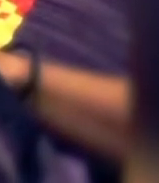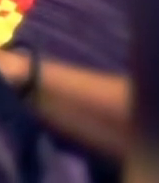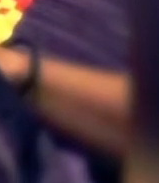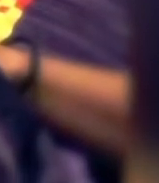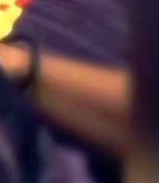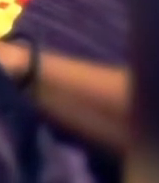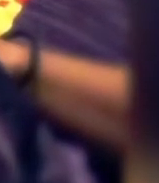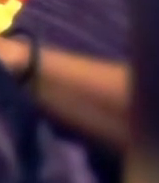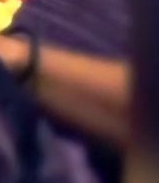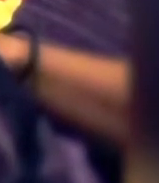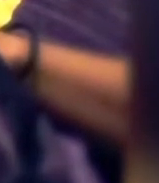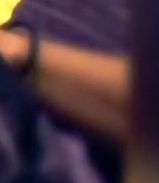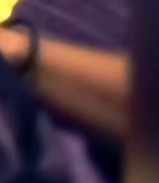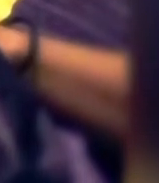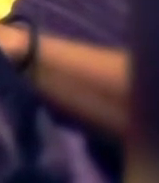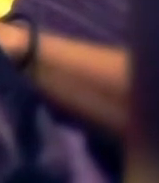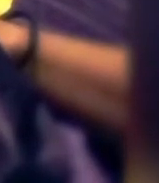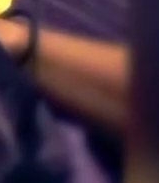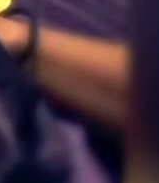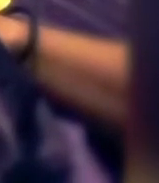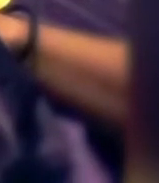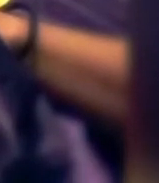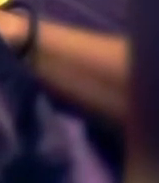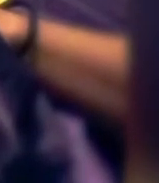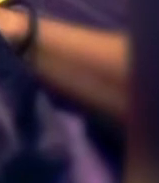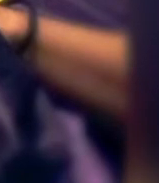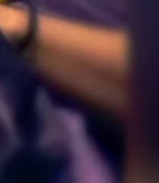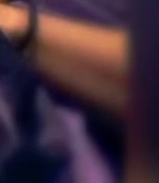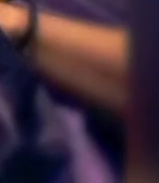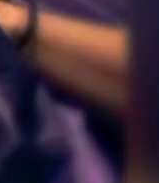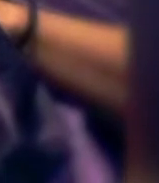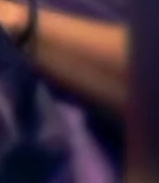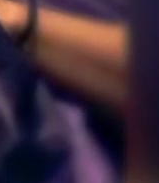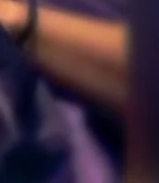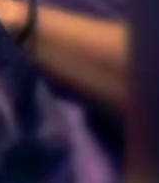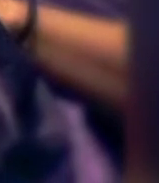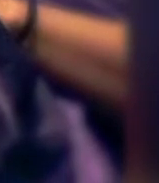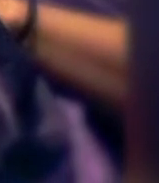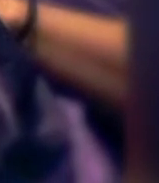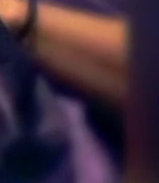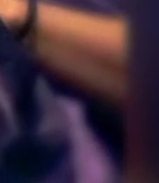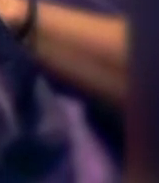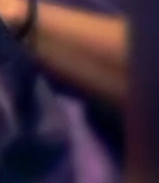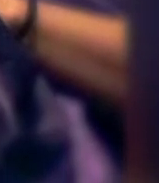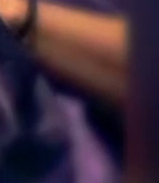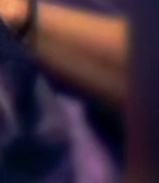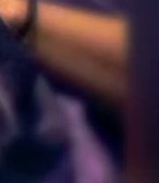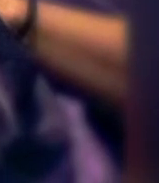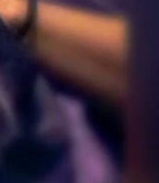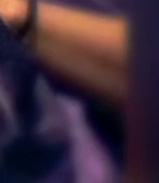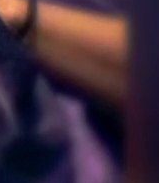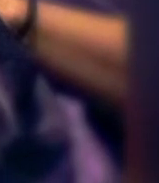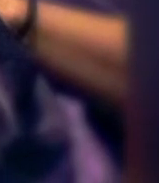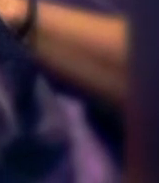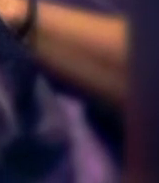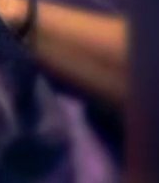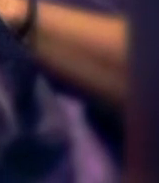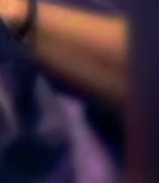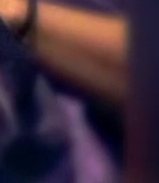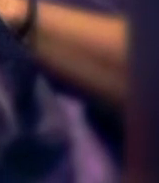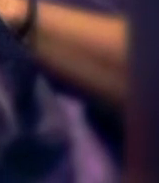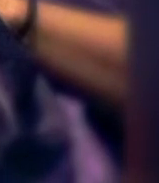y lo interviene con precisamente una identidad profundamente queer. La vemos a ella utilizando barba,